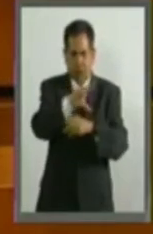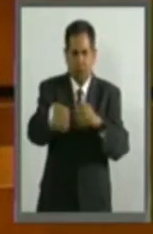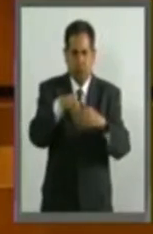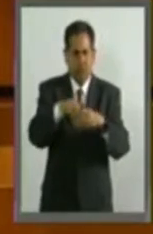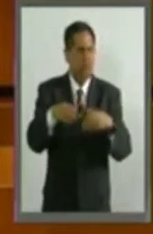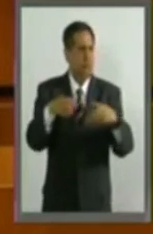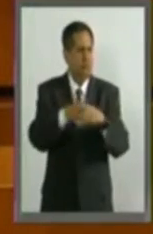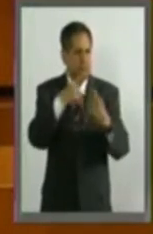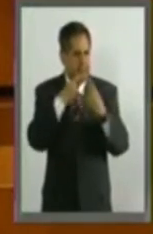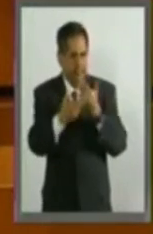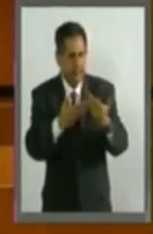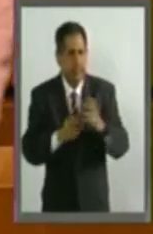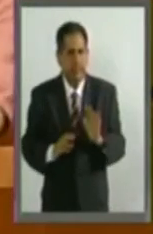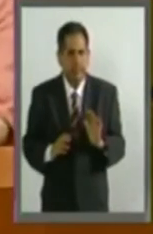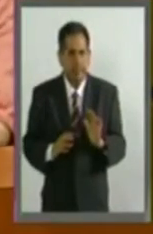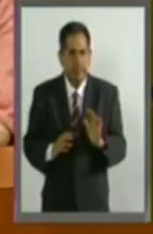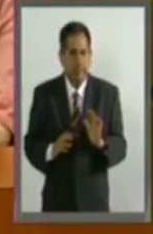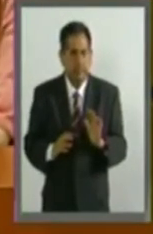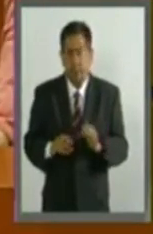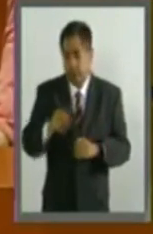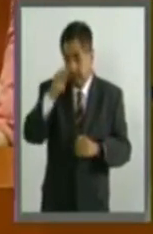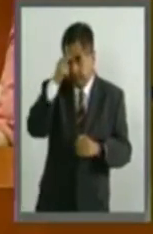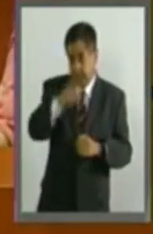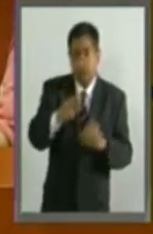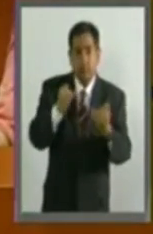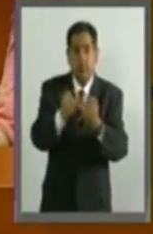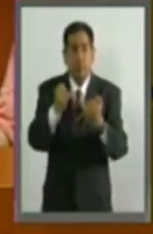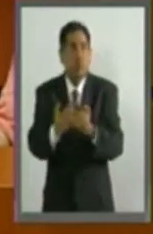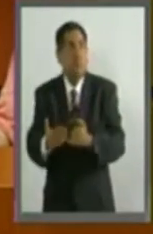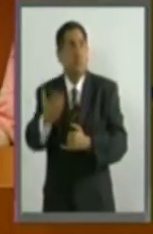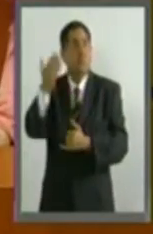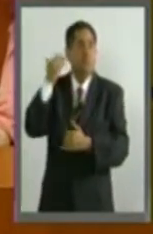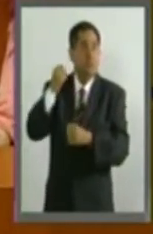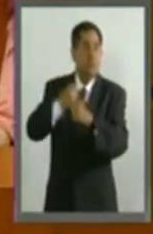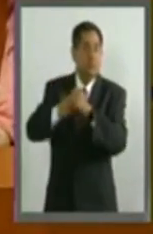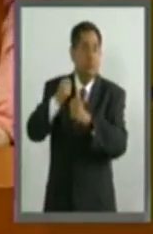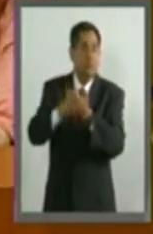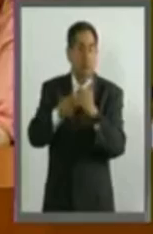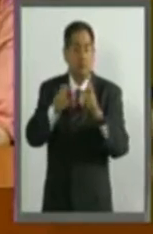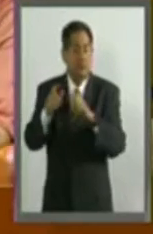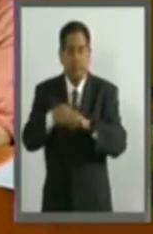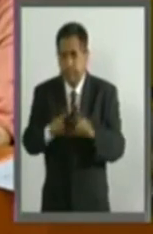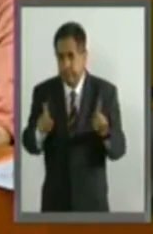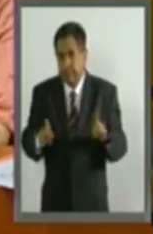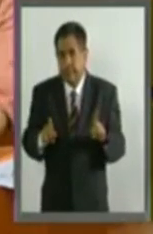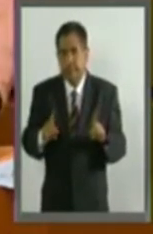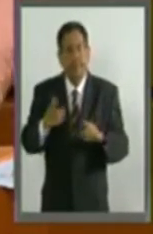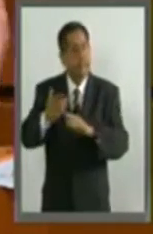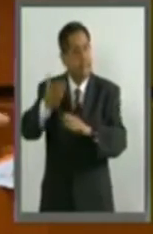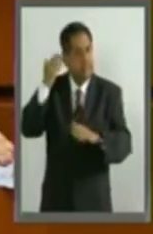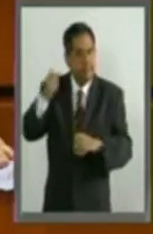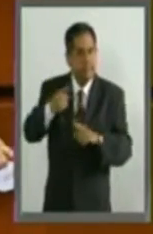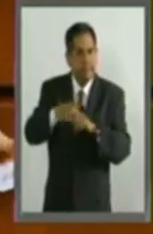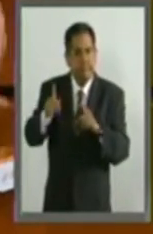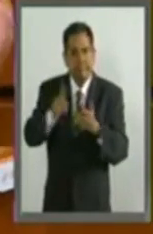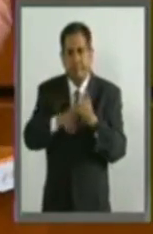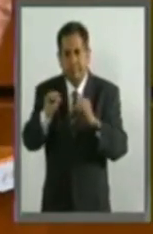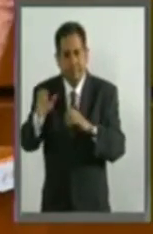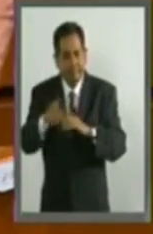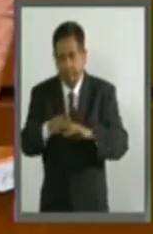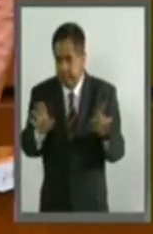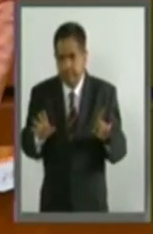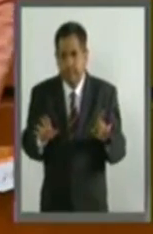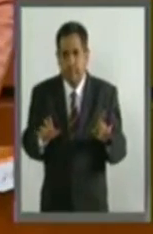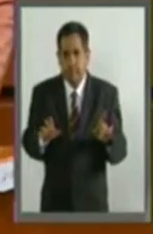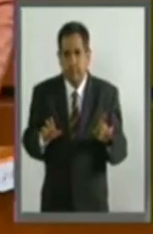México no es hoy el mismo del siglo XIX, y ciertamente no es el mismo de